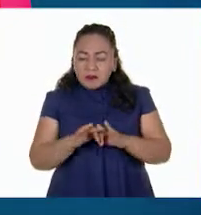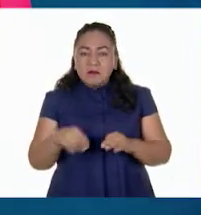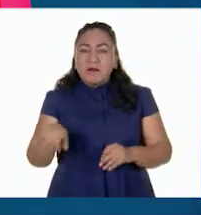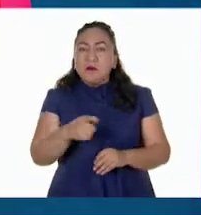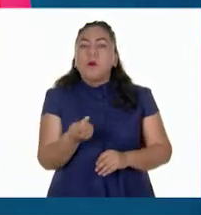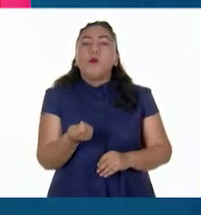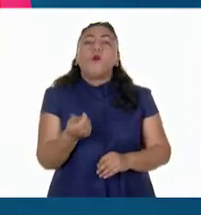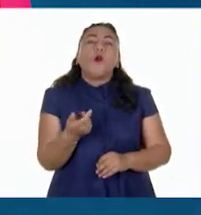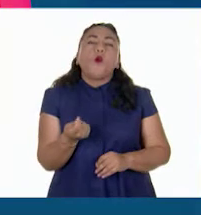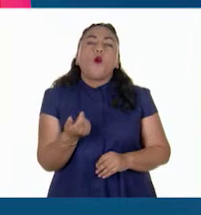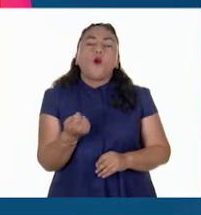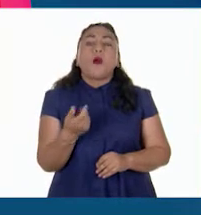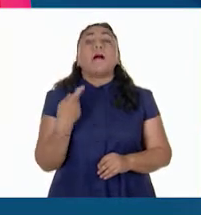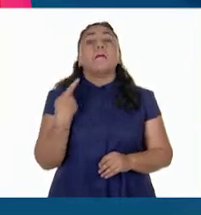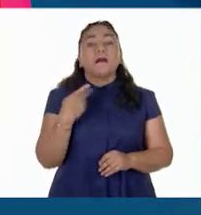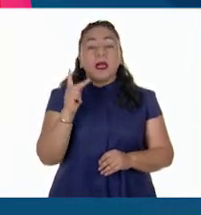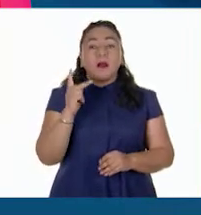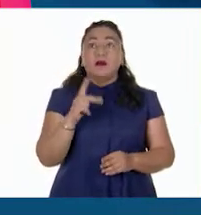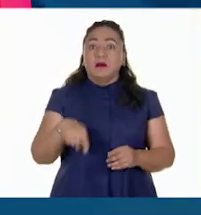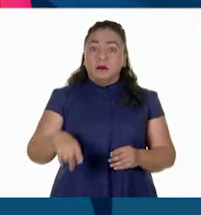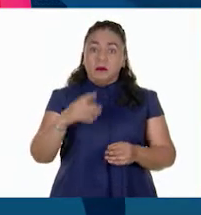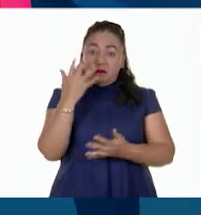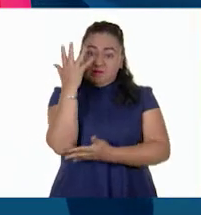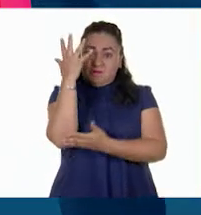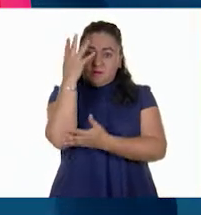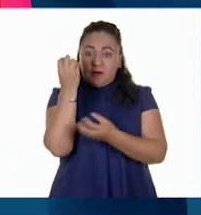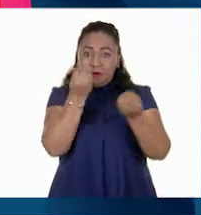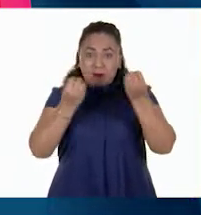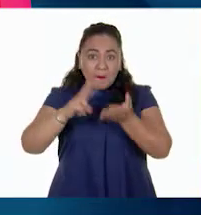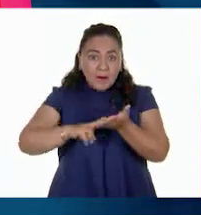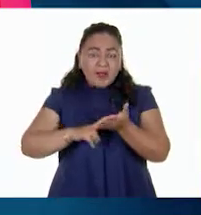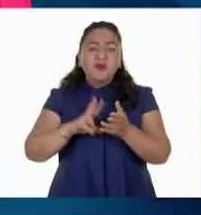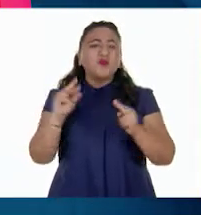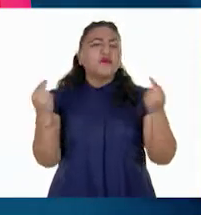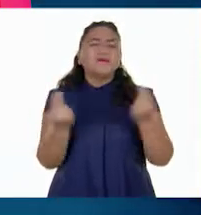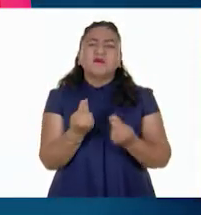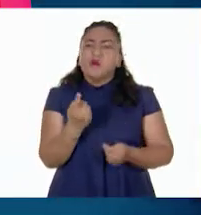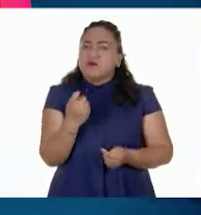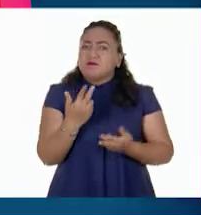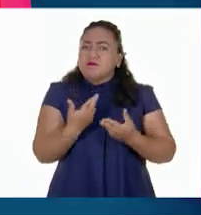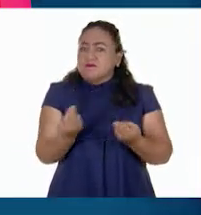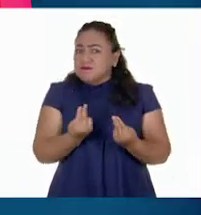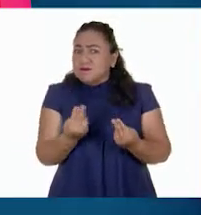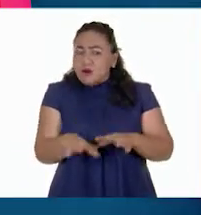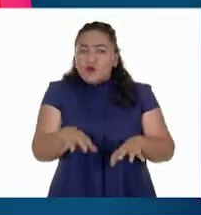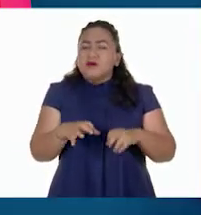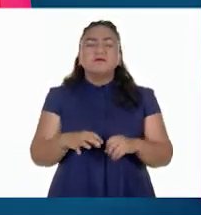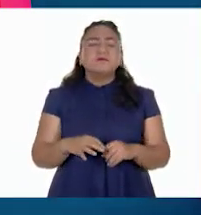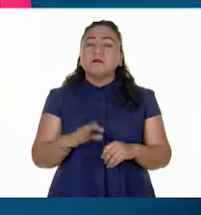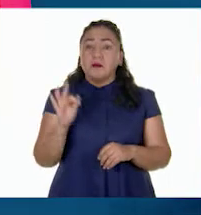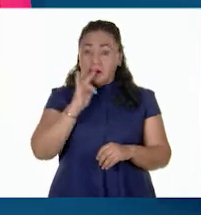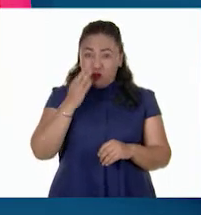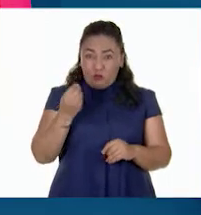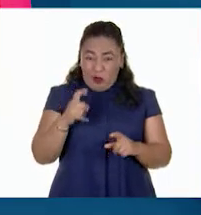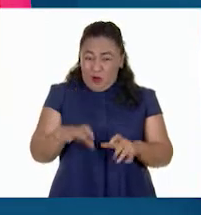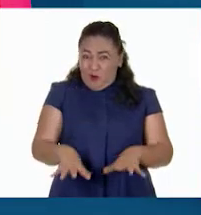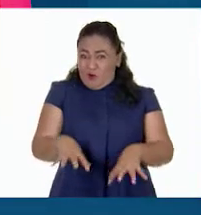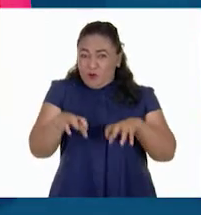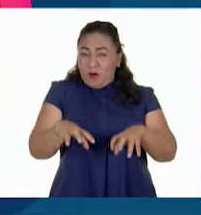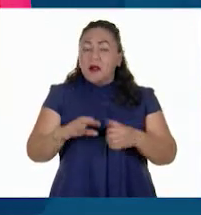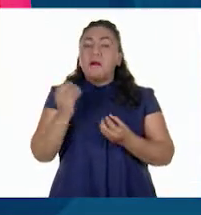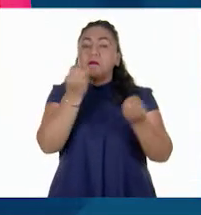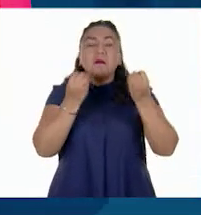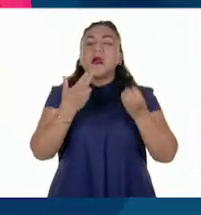pocas, pero los olivos no requieren mucha agua para dar sus frutos. De hecho, si hubiese más agua, sus frutos se echarían